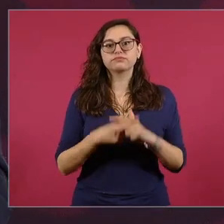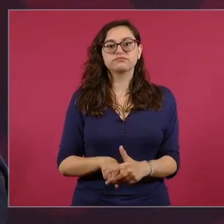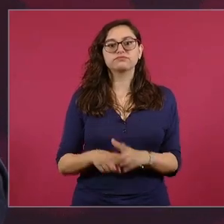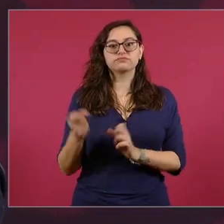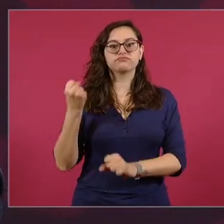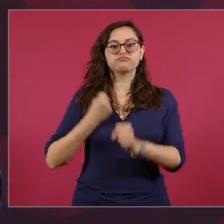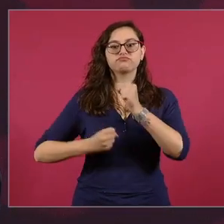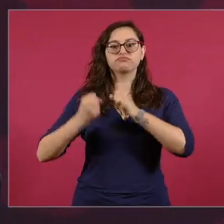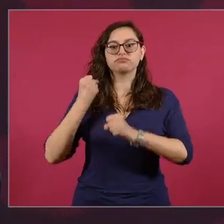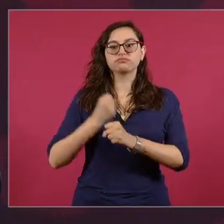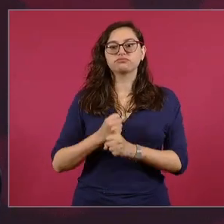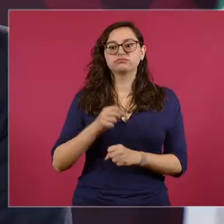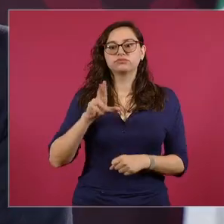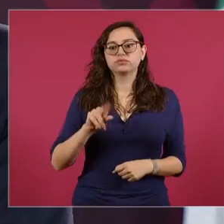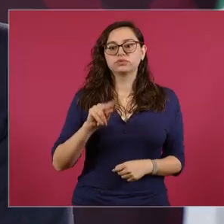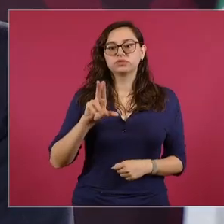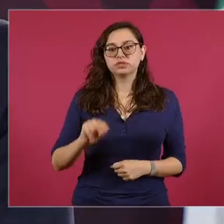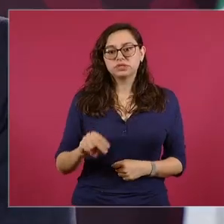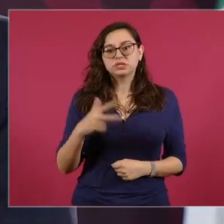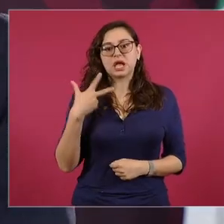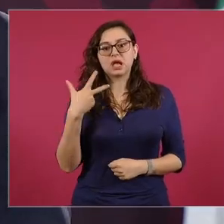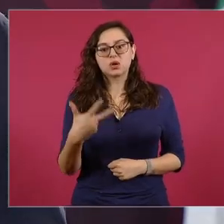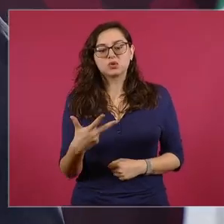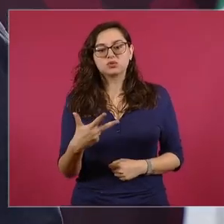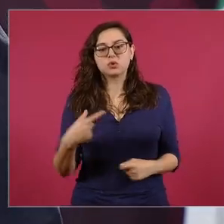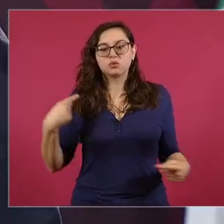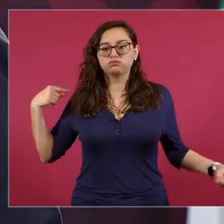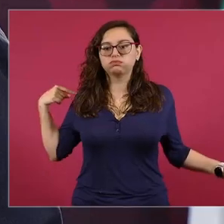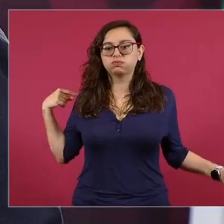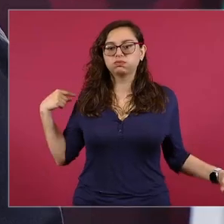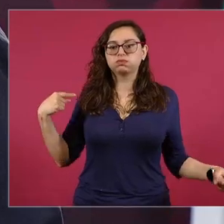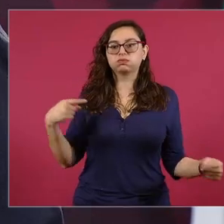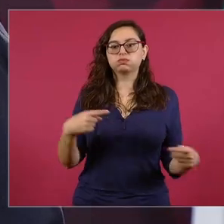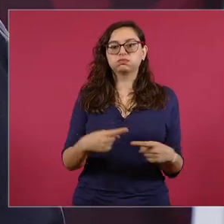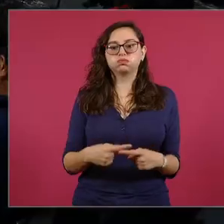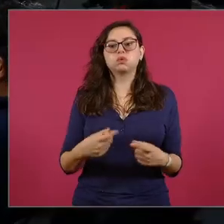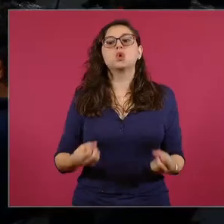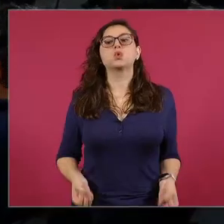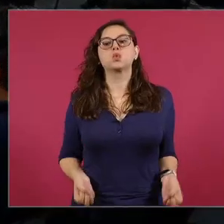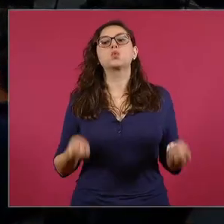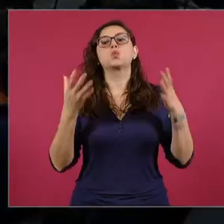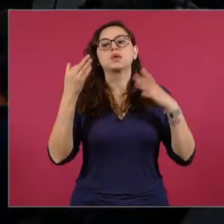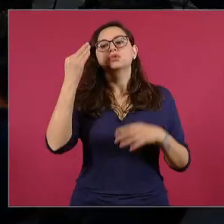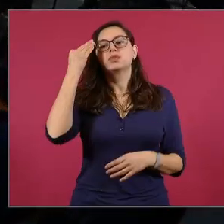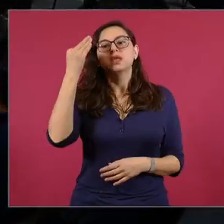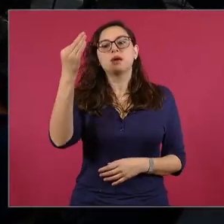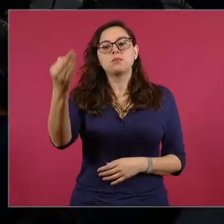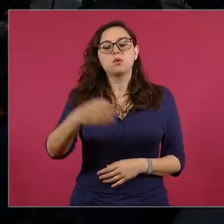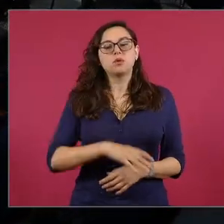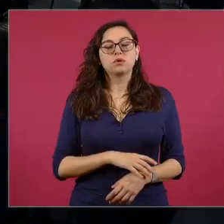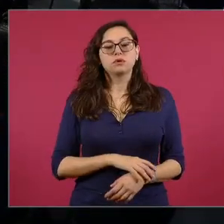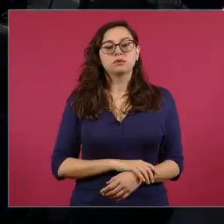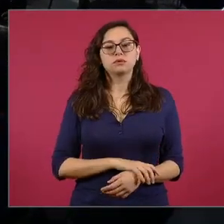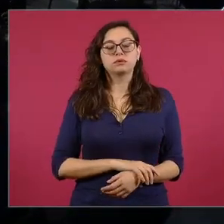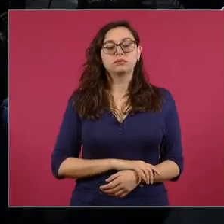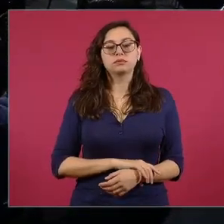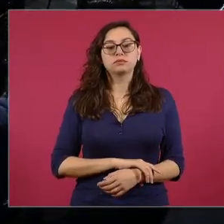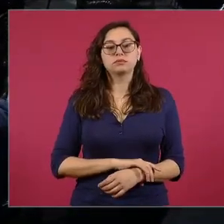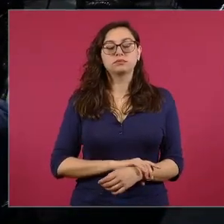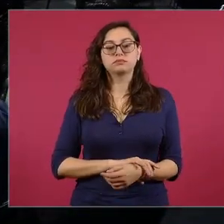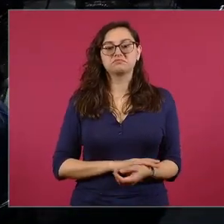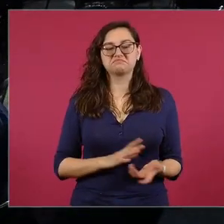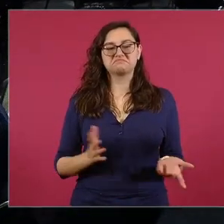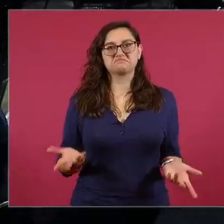88, ¿cuántos años llevo?, desde